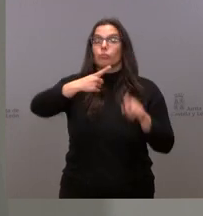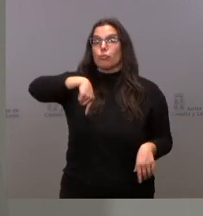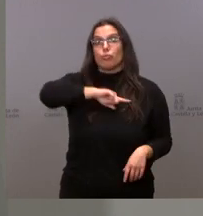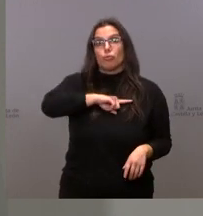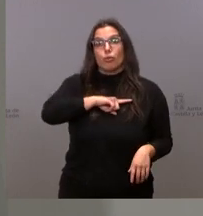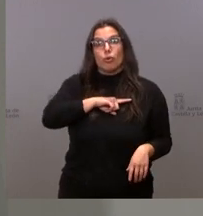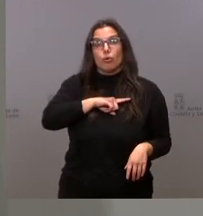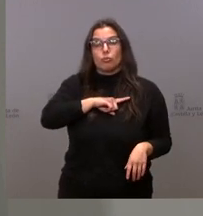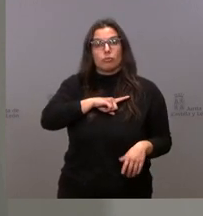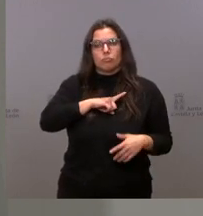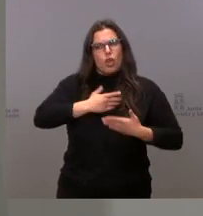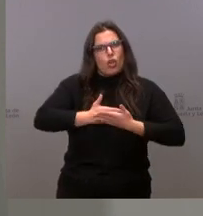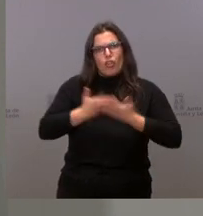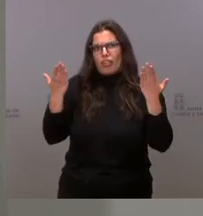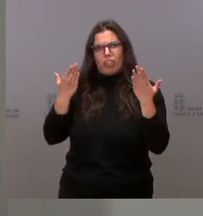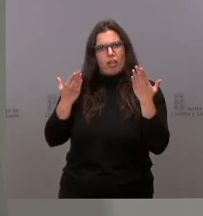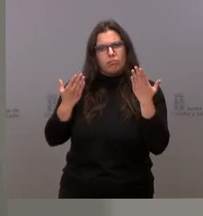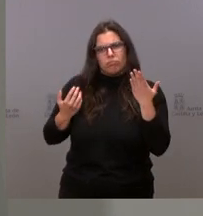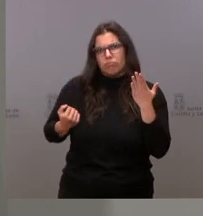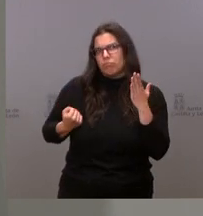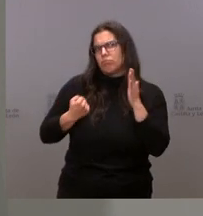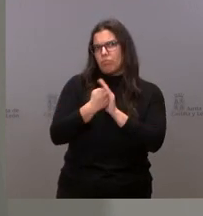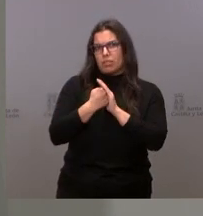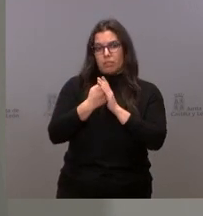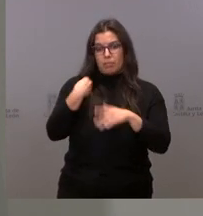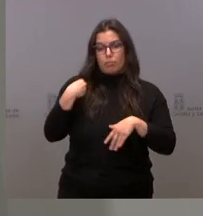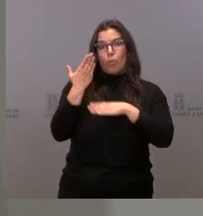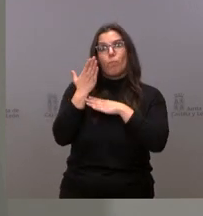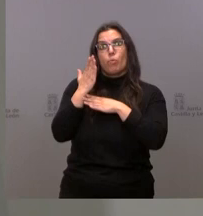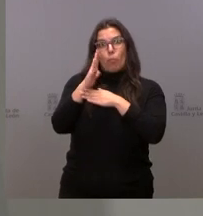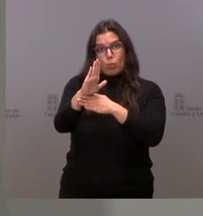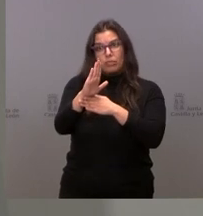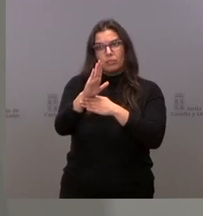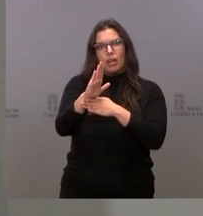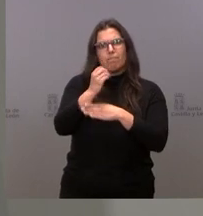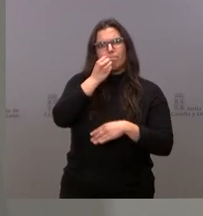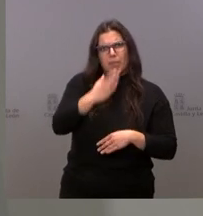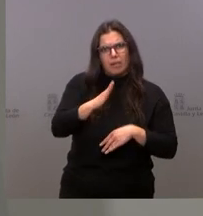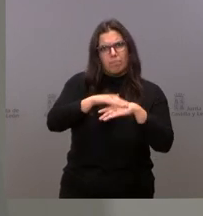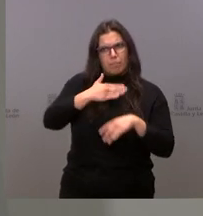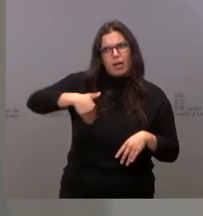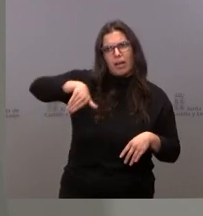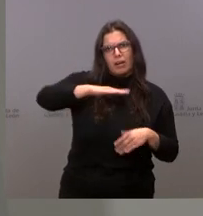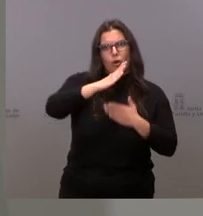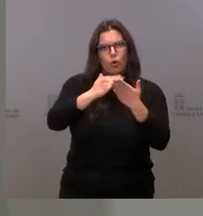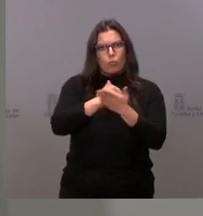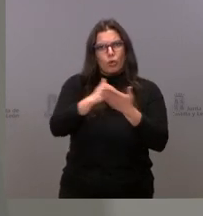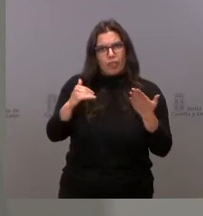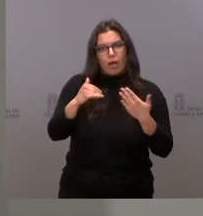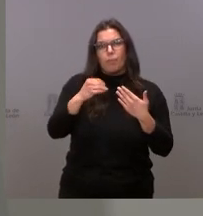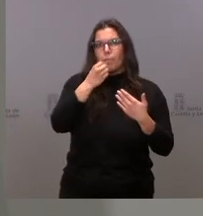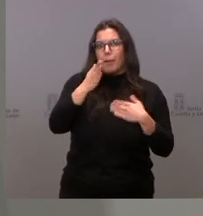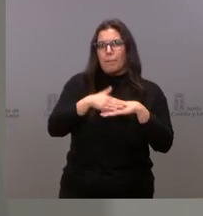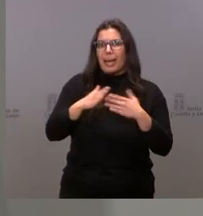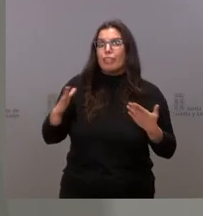la máxima confianza en que la propuesta presupuestaria es una propuesta buena para el conjunto de la comunidad y buena para todas